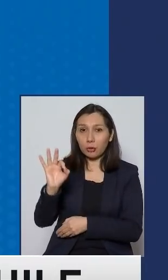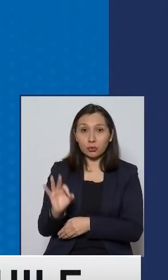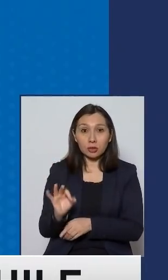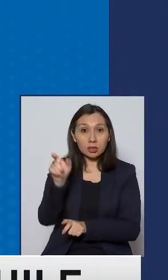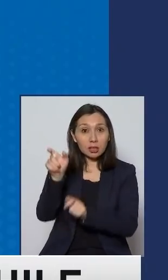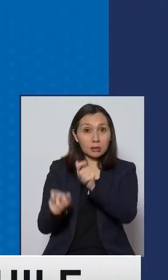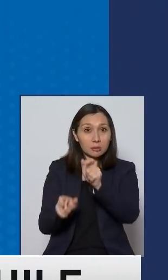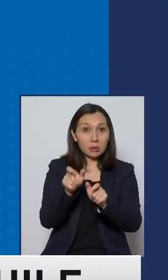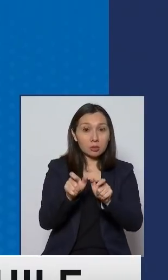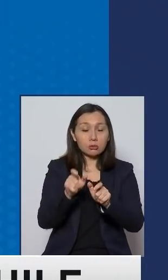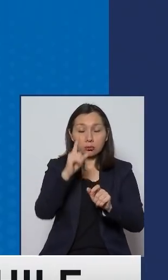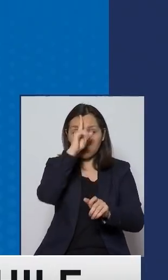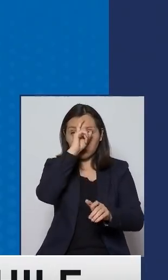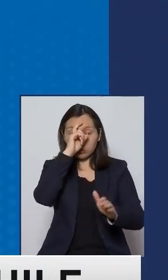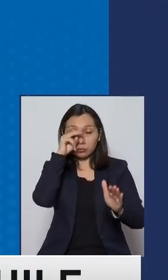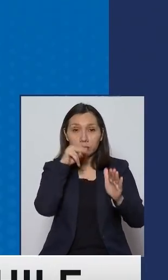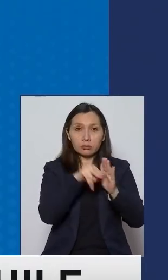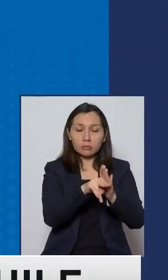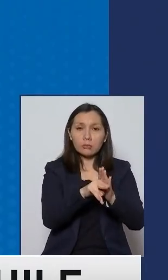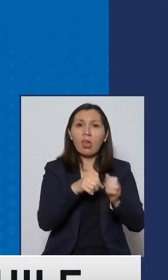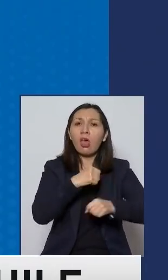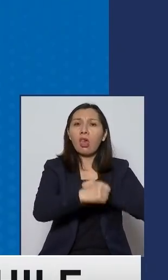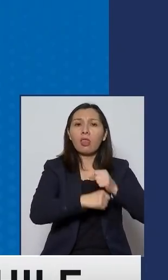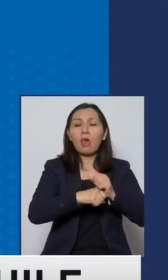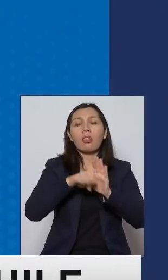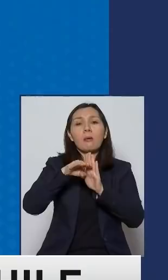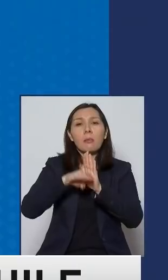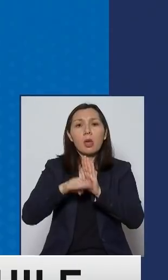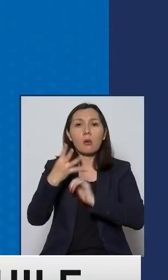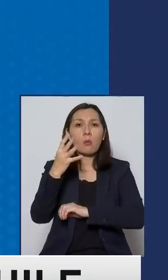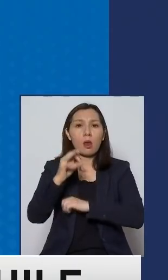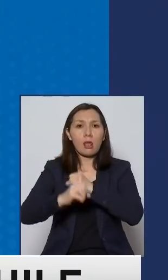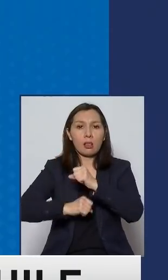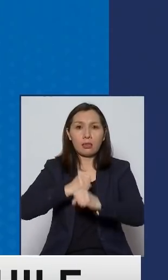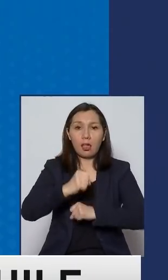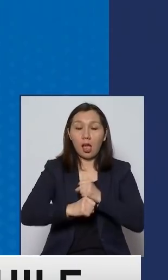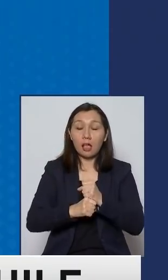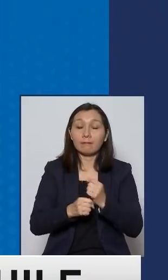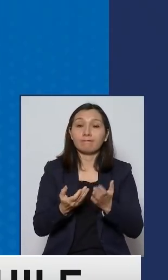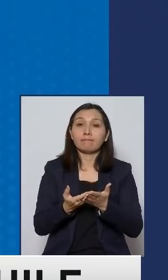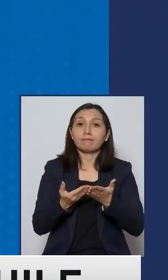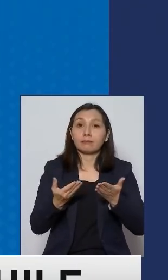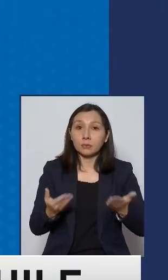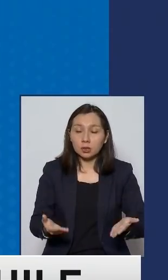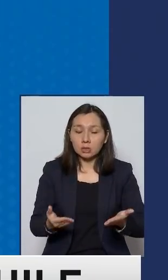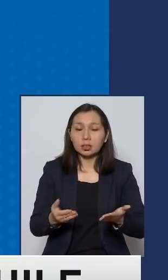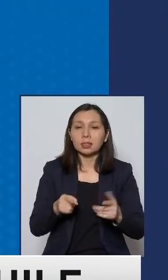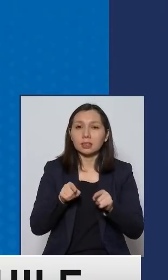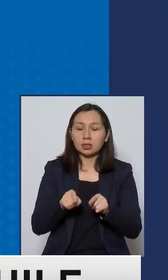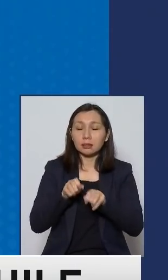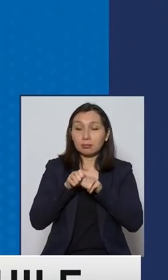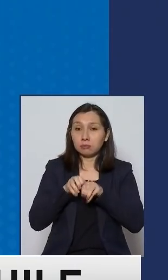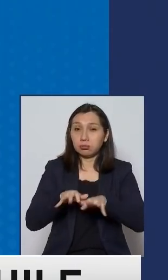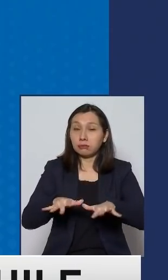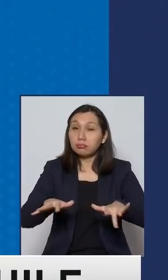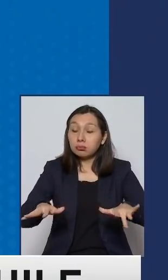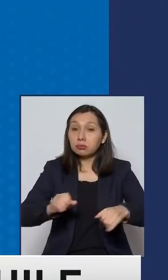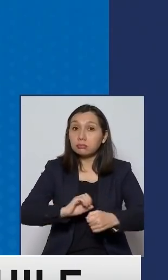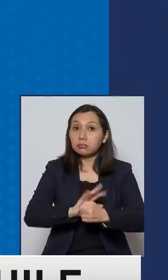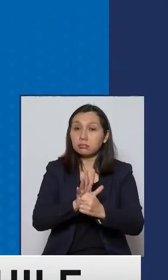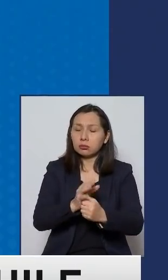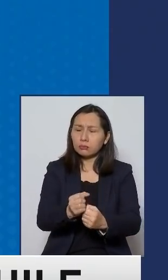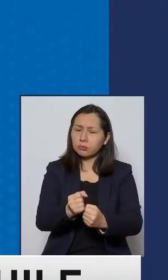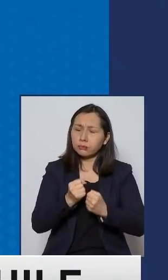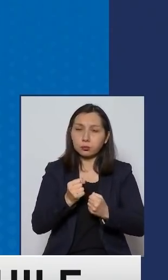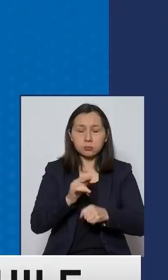de las personas que se hospitalizan son jóvenes menos de 40 años. Es por eso que estamos frente a una pandemia que es